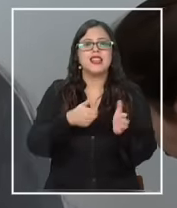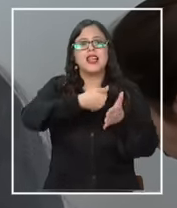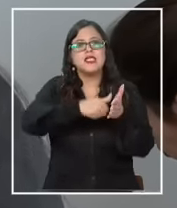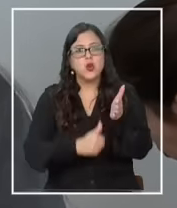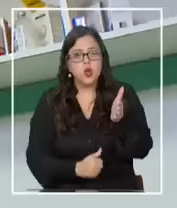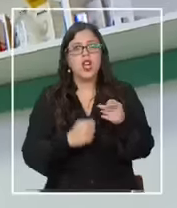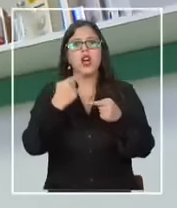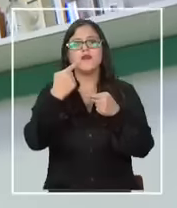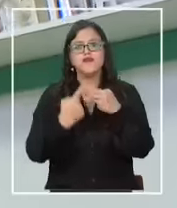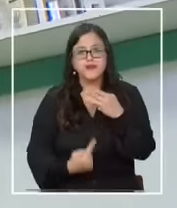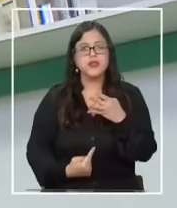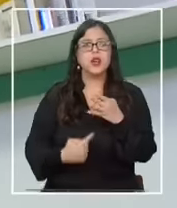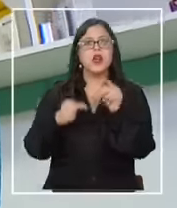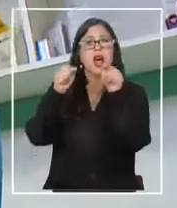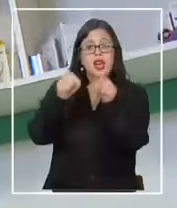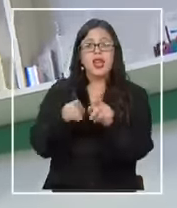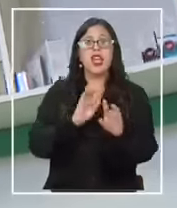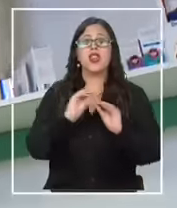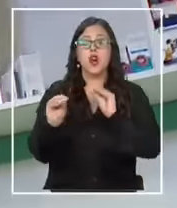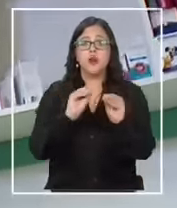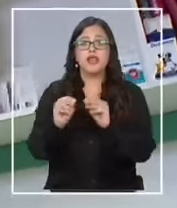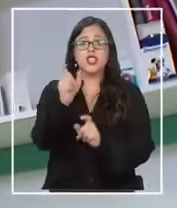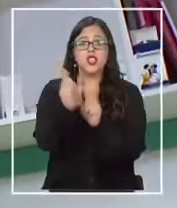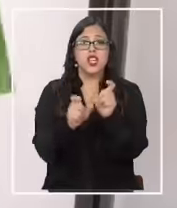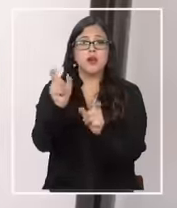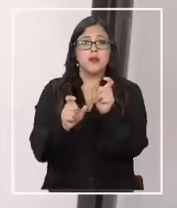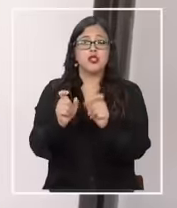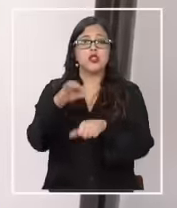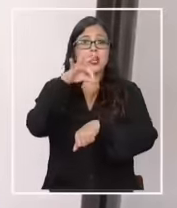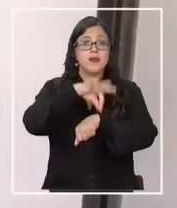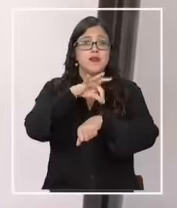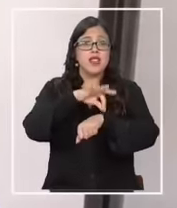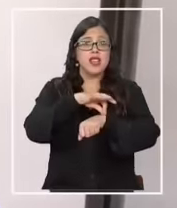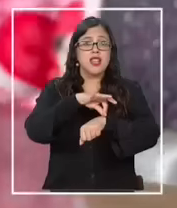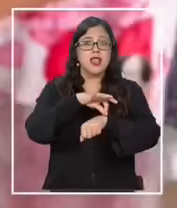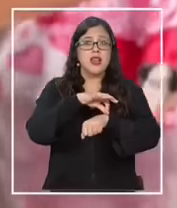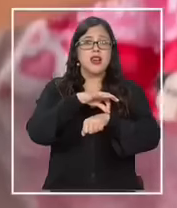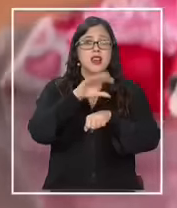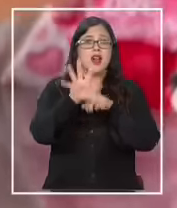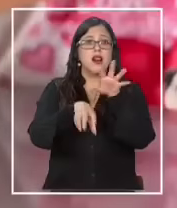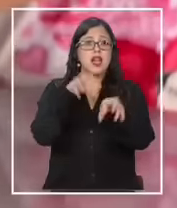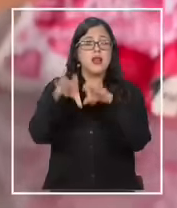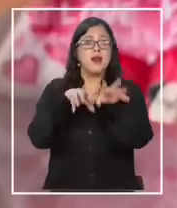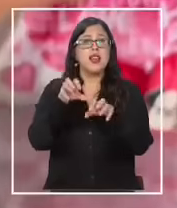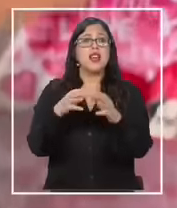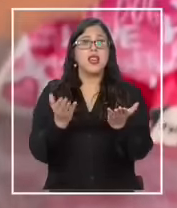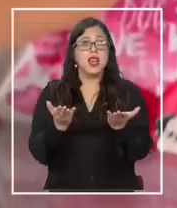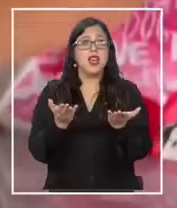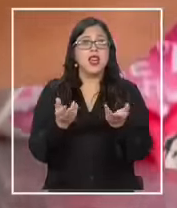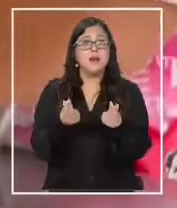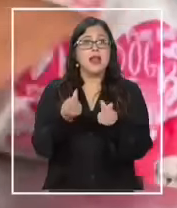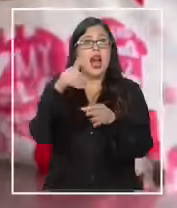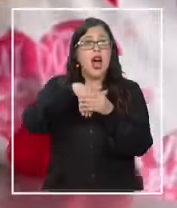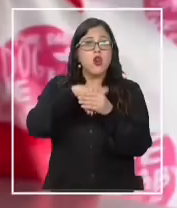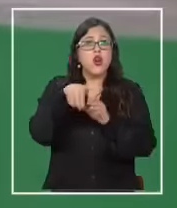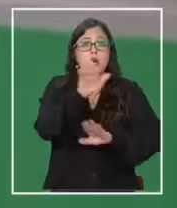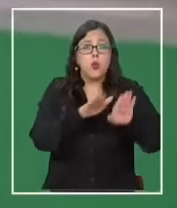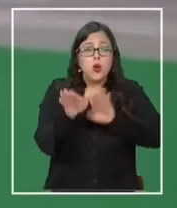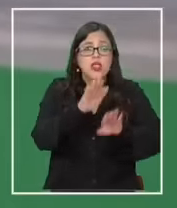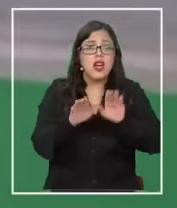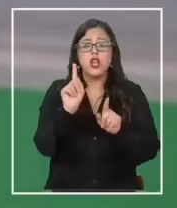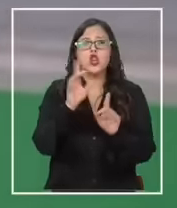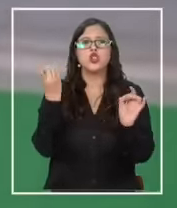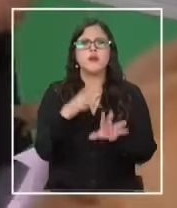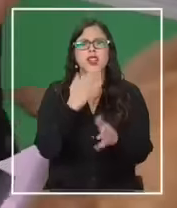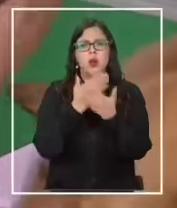cirugías etc acá la recomendación de las veterinarias para ahorrar dinero es mantener el cuidado de las mascotas y no solo preocuparse cuando